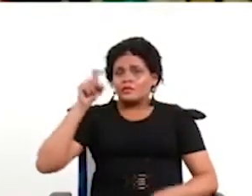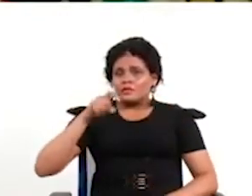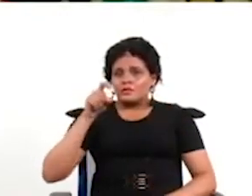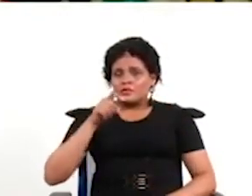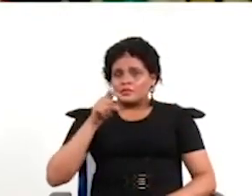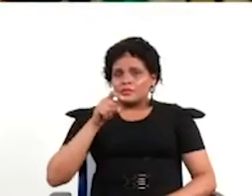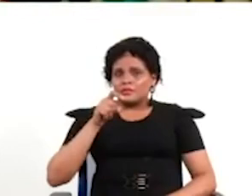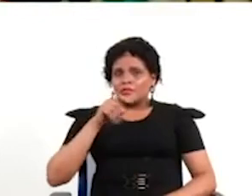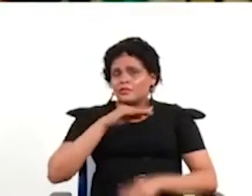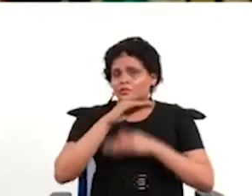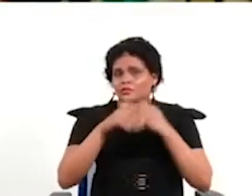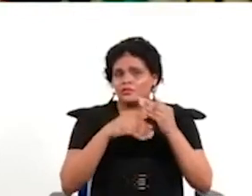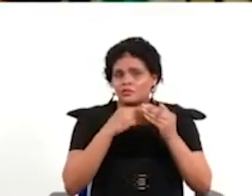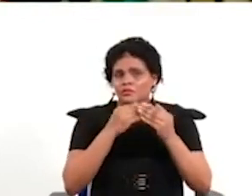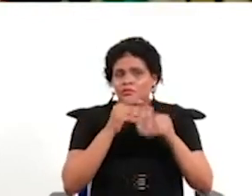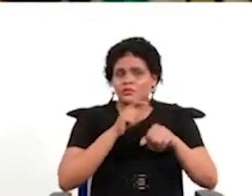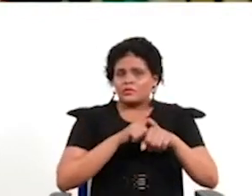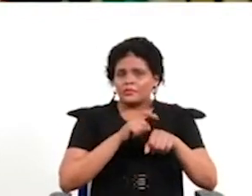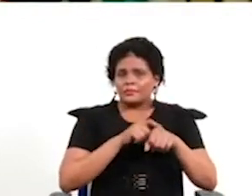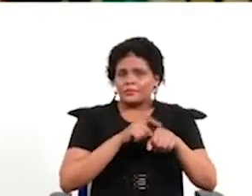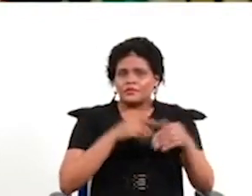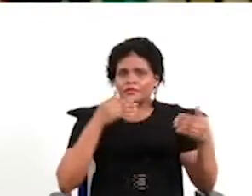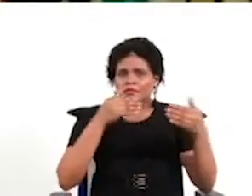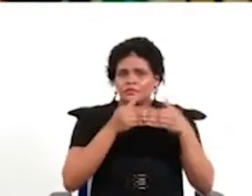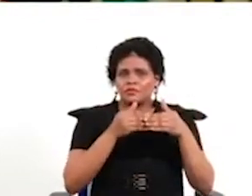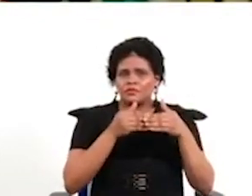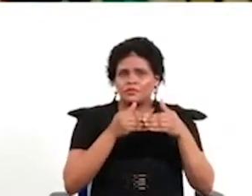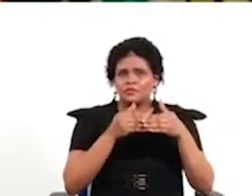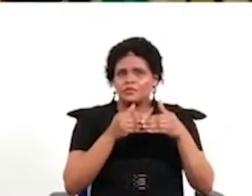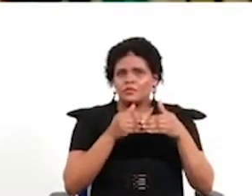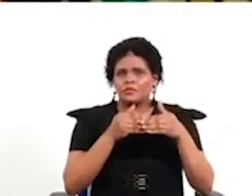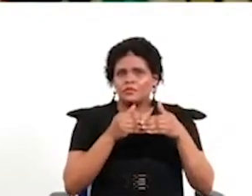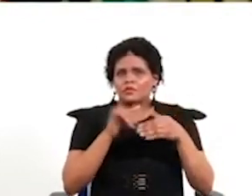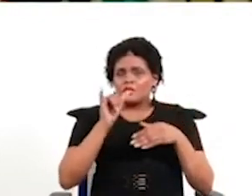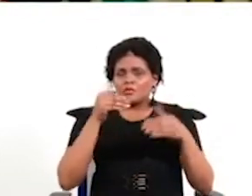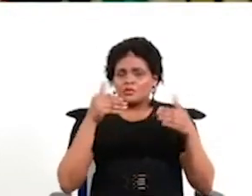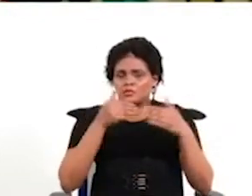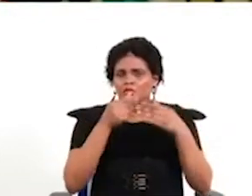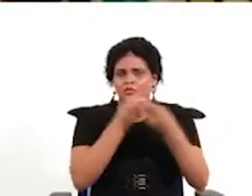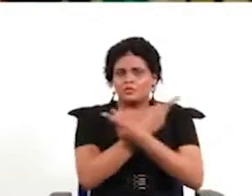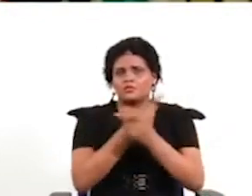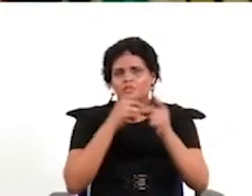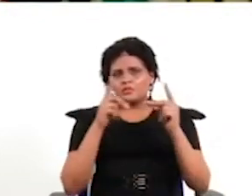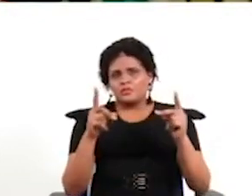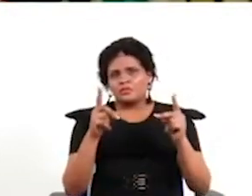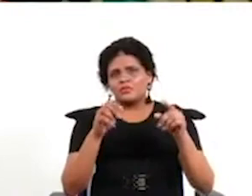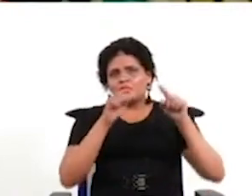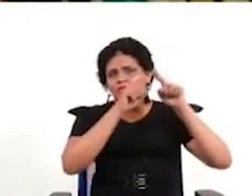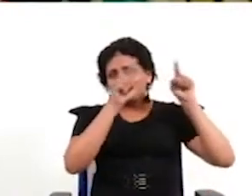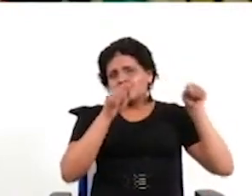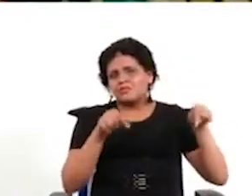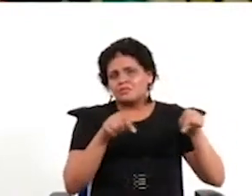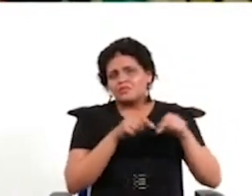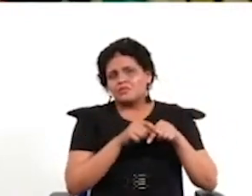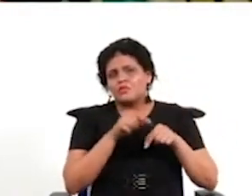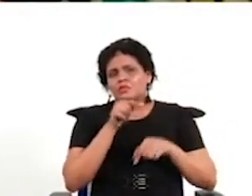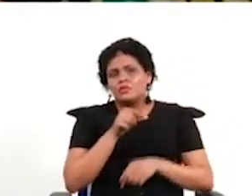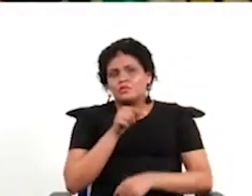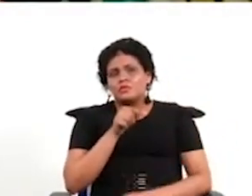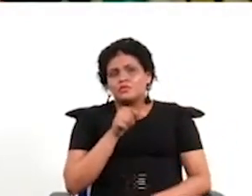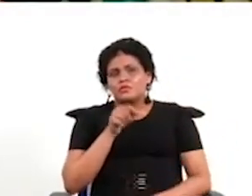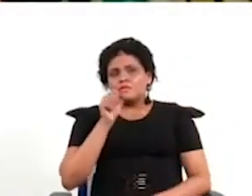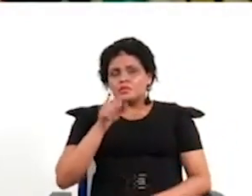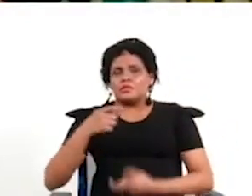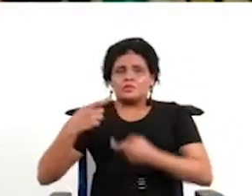recientes en épocas más recientes se empezó a ver más en contextos democráticos y por ejemplo en el marco de la Unión Europea el referendo de